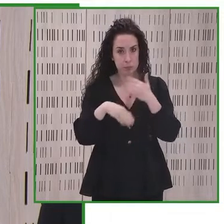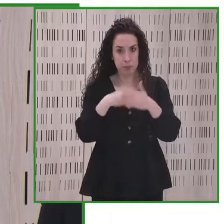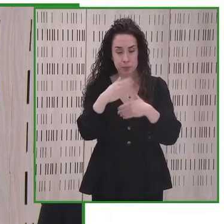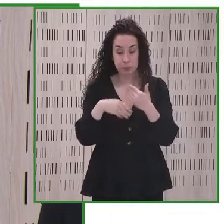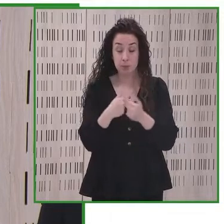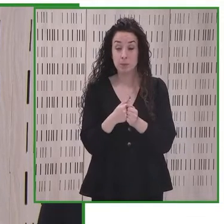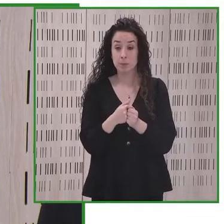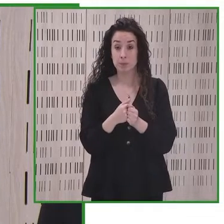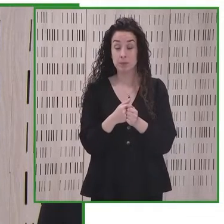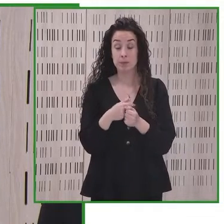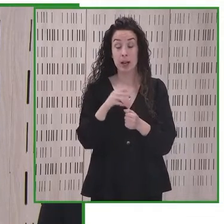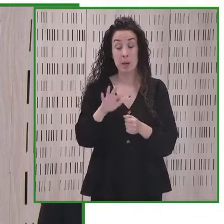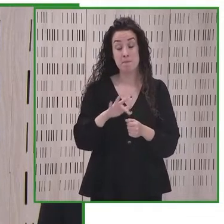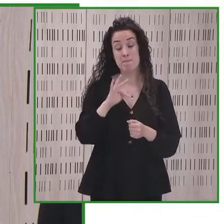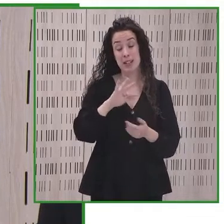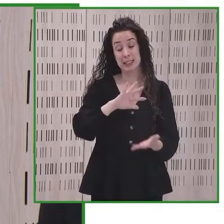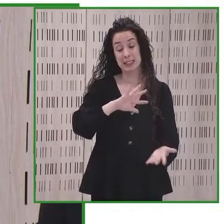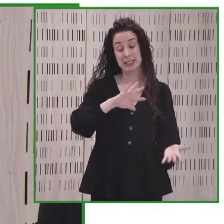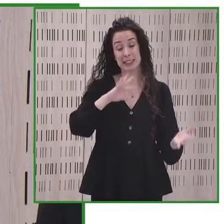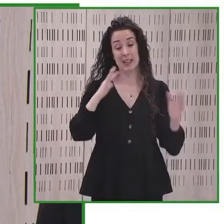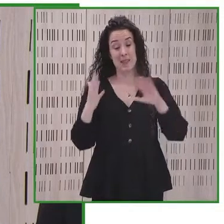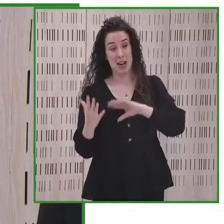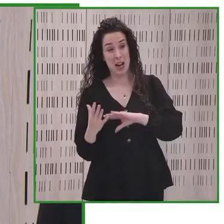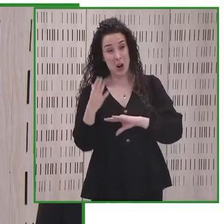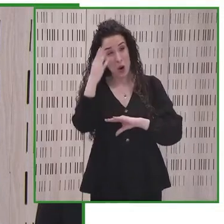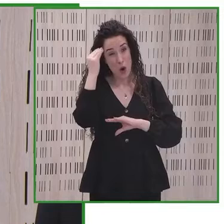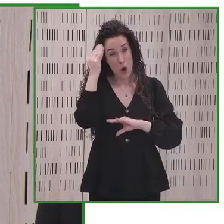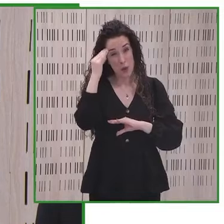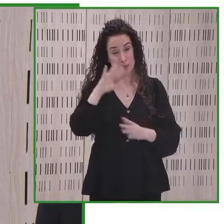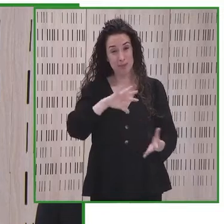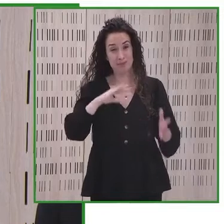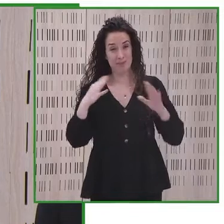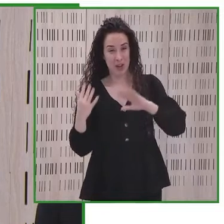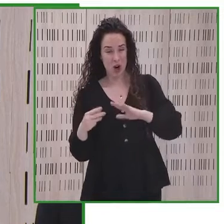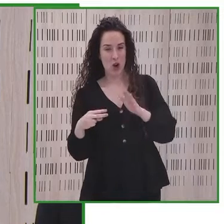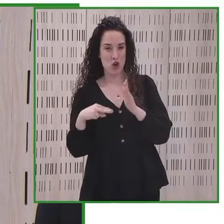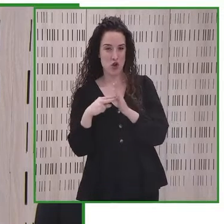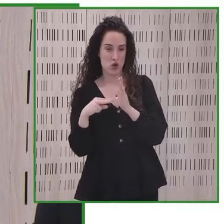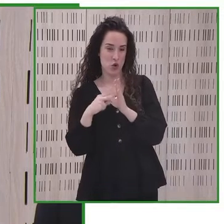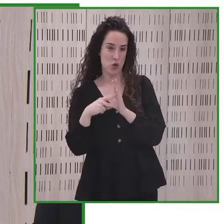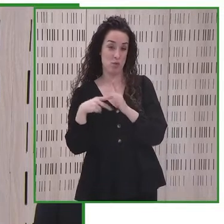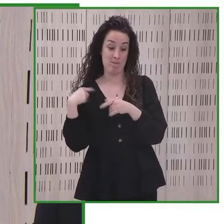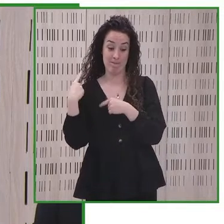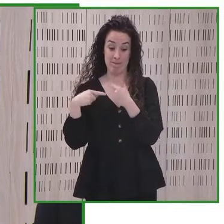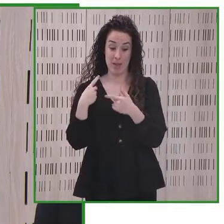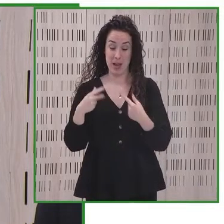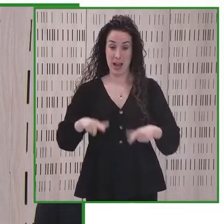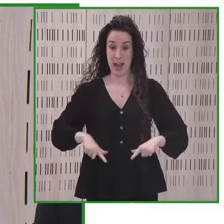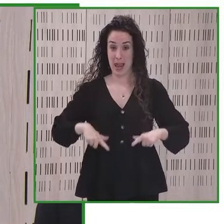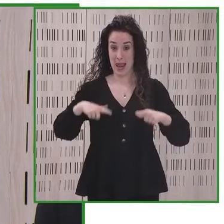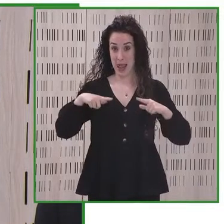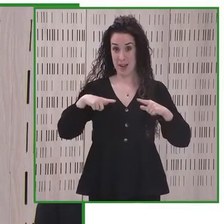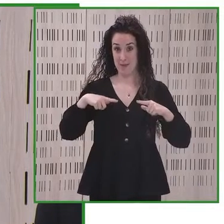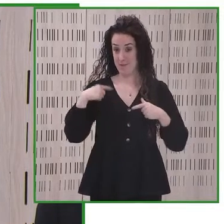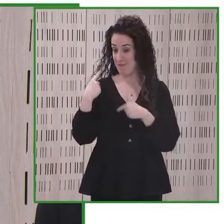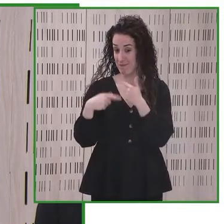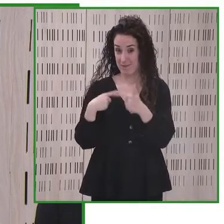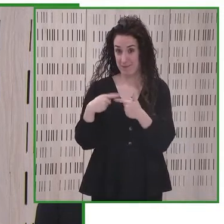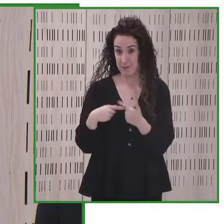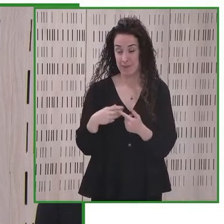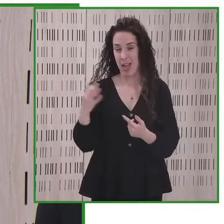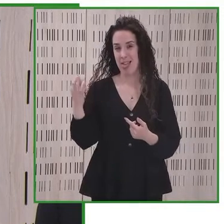como digo, la transformación de este conocimiento en soluciones aplicadas a la vida cotidiana de las personas, debe disponer de una